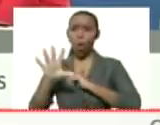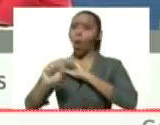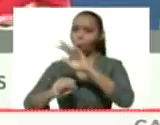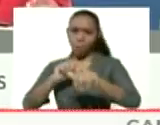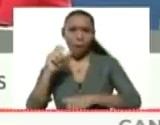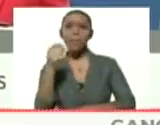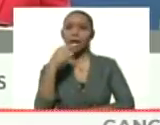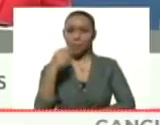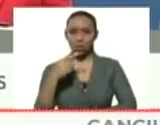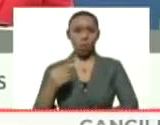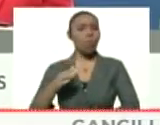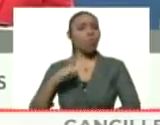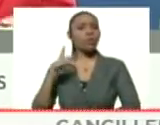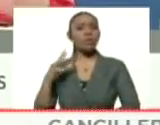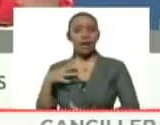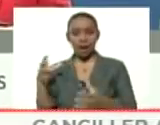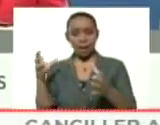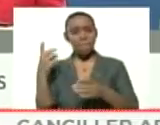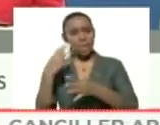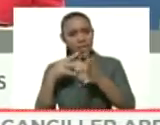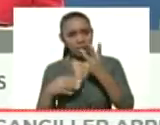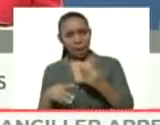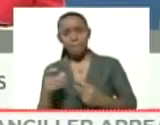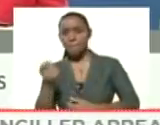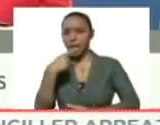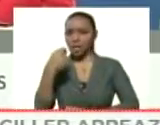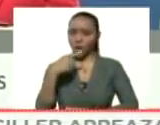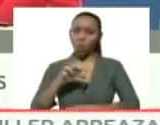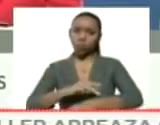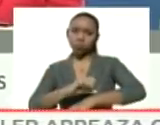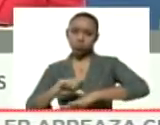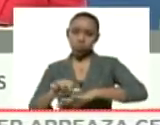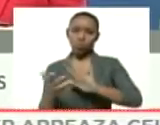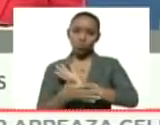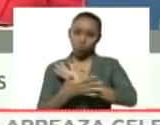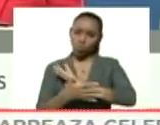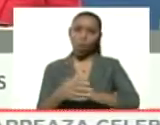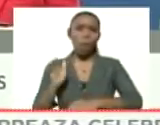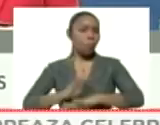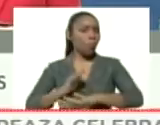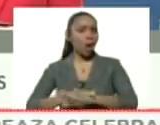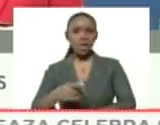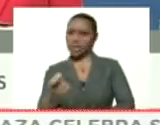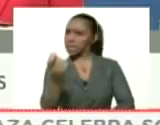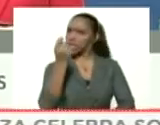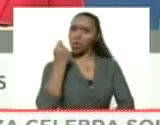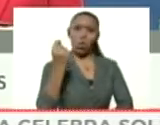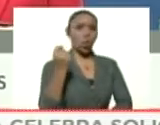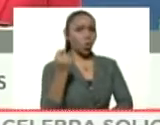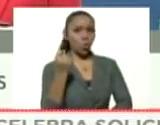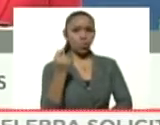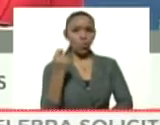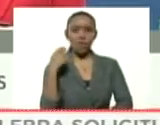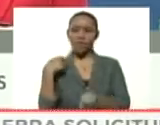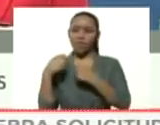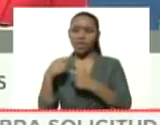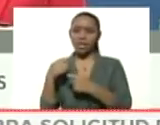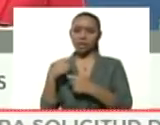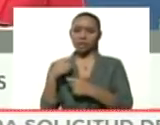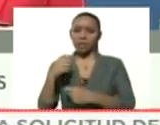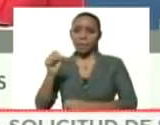medicamentos, de equipamiento, de insumos médicos quirúrgicos, porque ningún proveedor se atreve